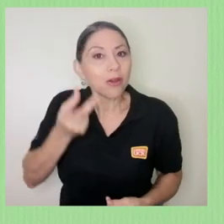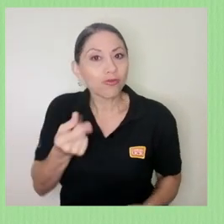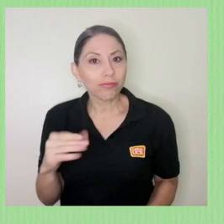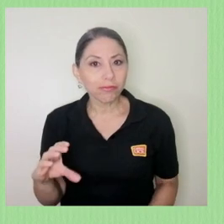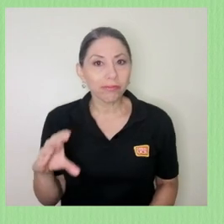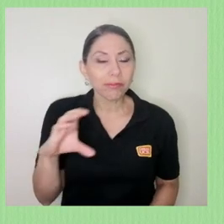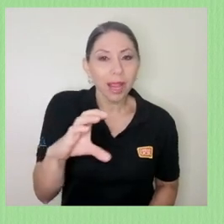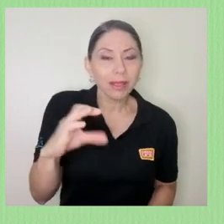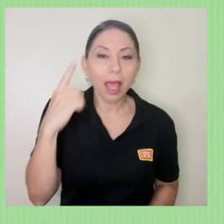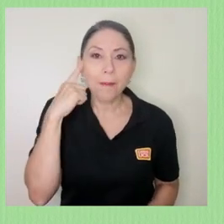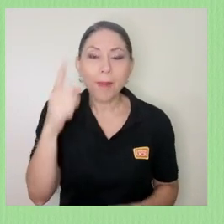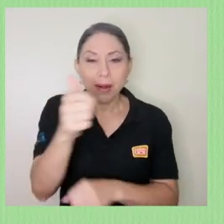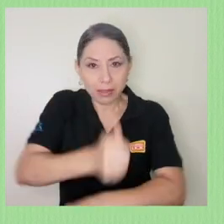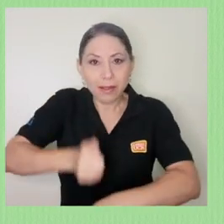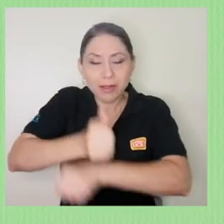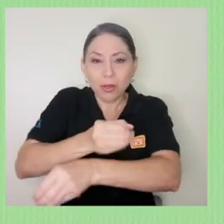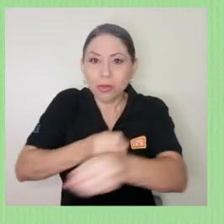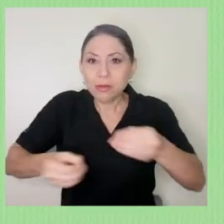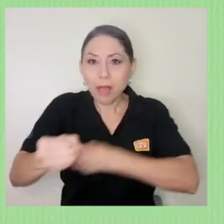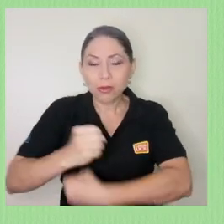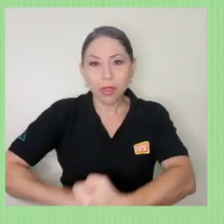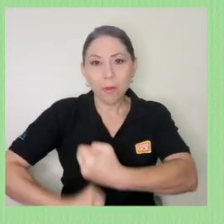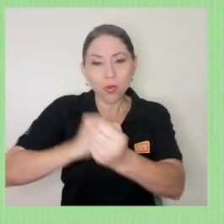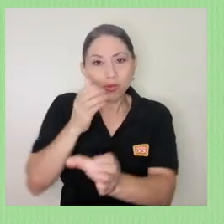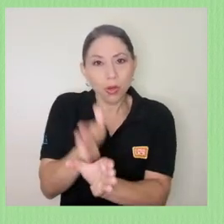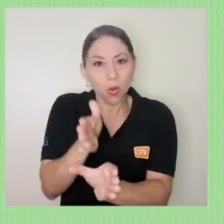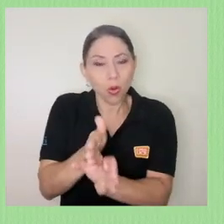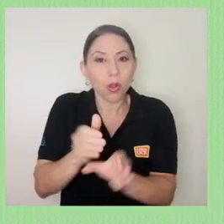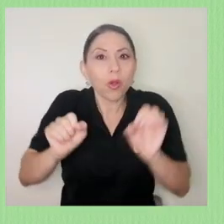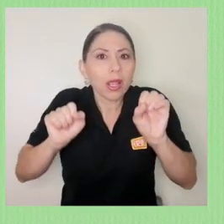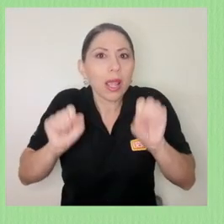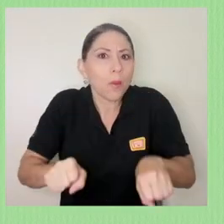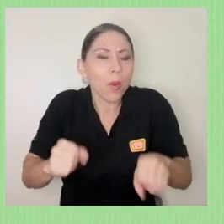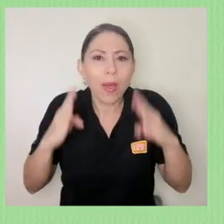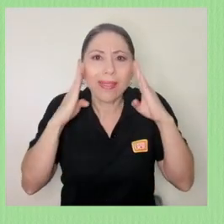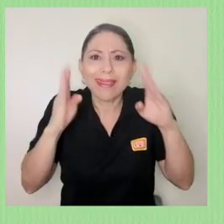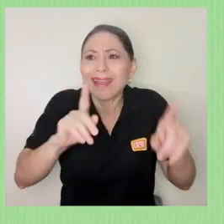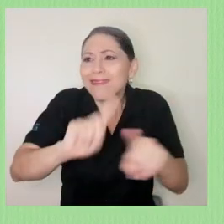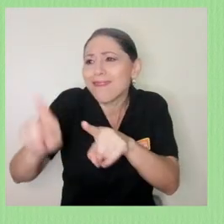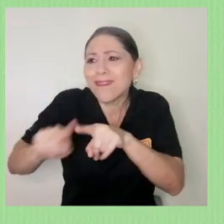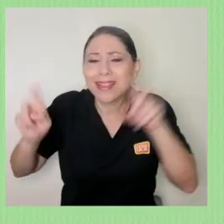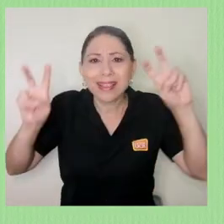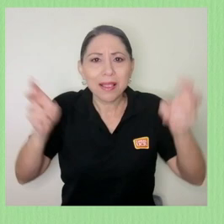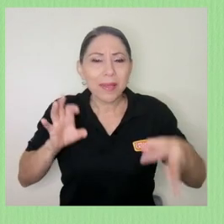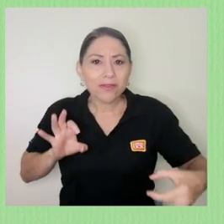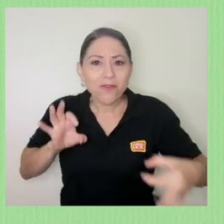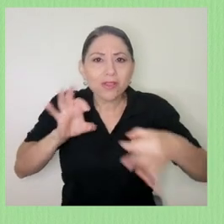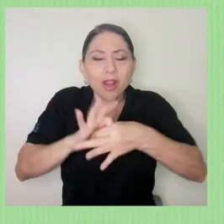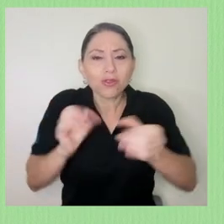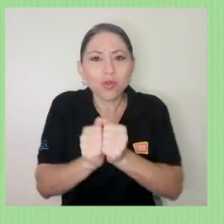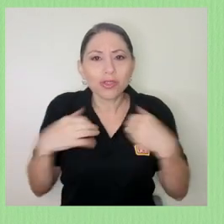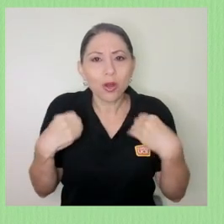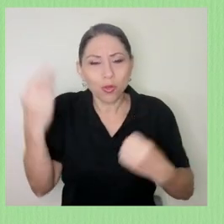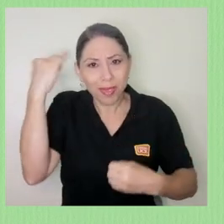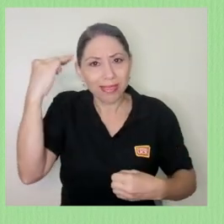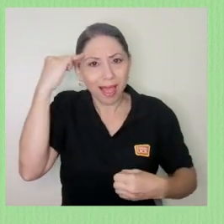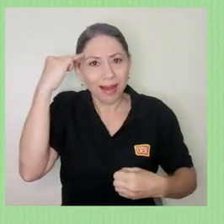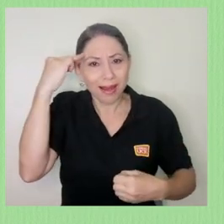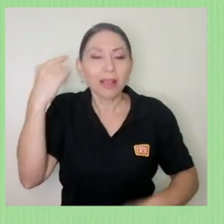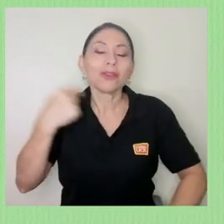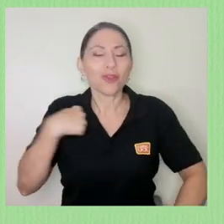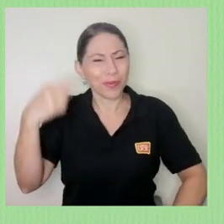invierta recursos para colocar un despacho de apoyo psicológico que pueda atender incluso una gran diversidad de temas vinculados a la salud mental